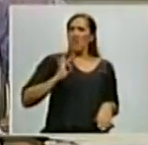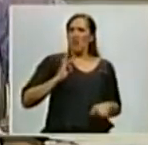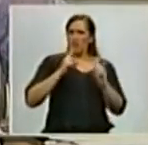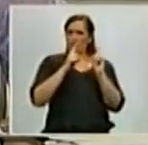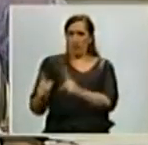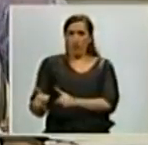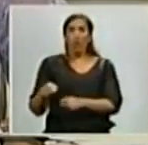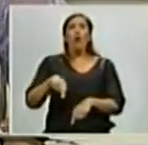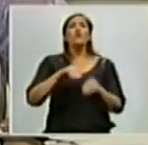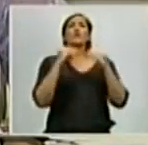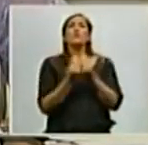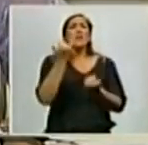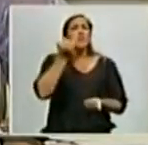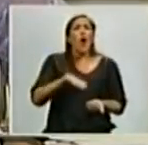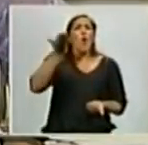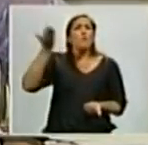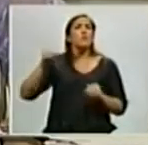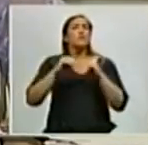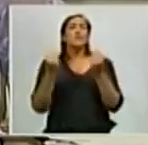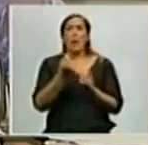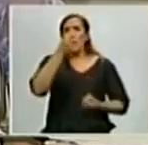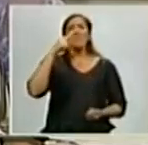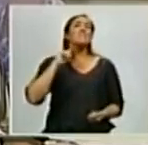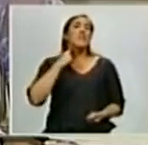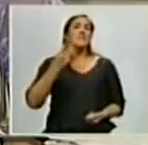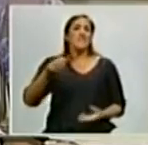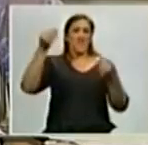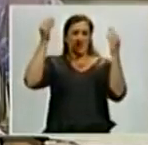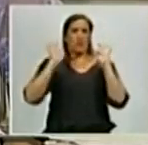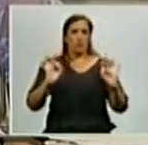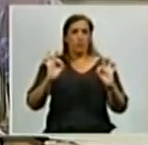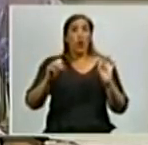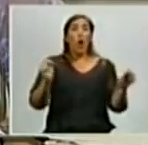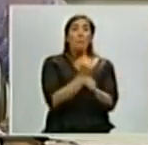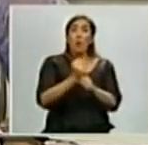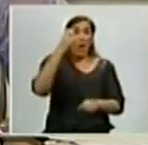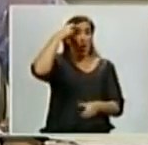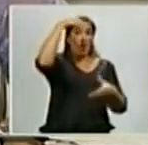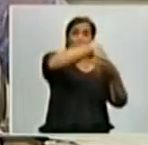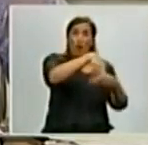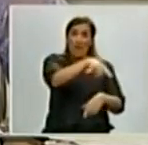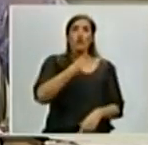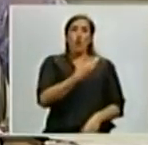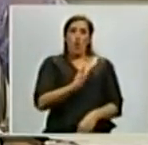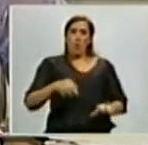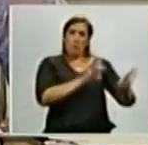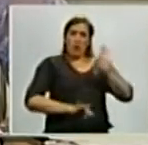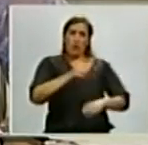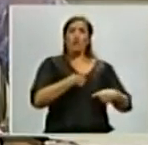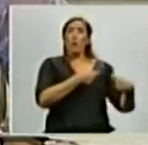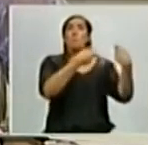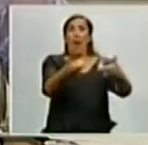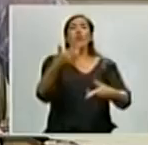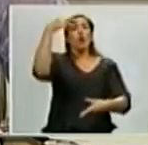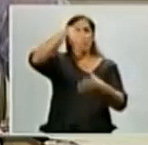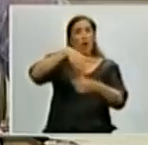número 13, desde que el Congreso sancionó el proyecto de ley de movilidad jubilatoria enviado por este proyecto Poder Ejecutivo.